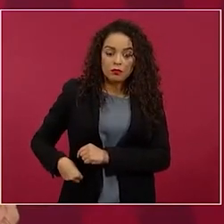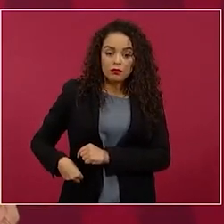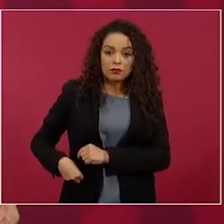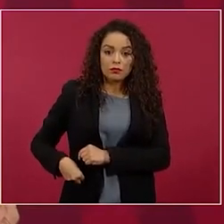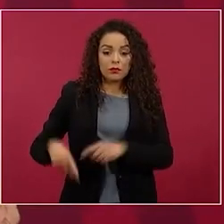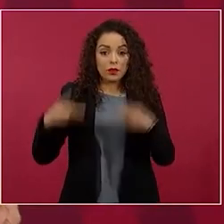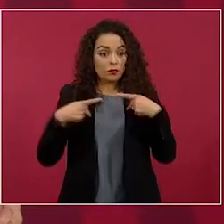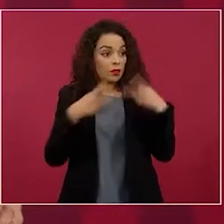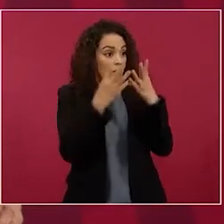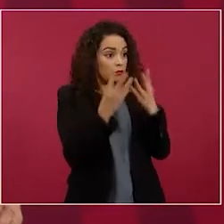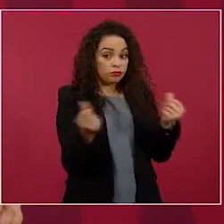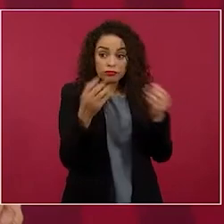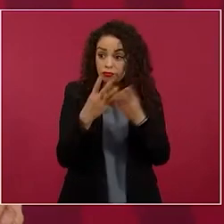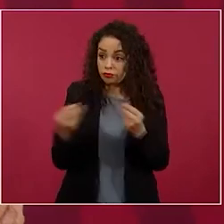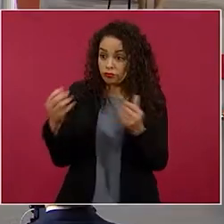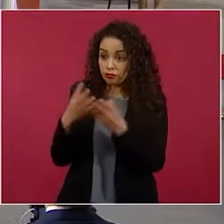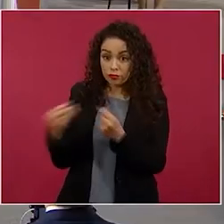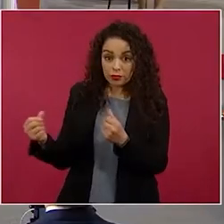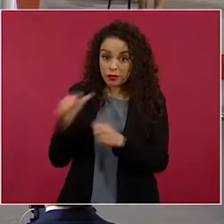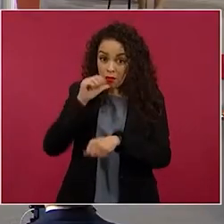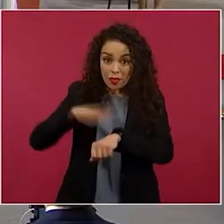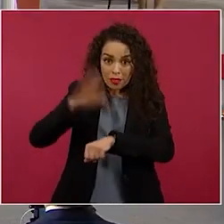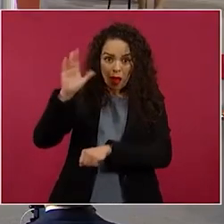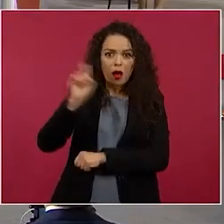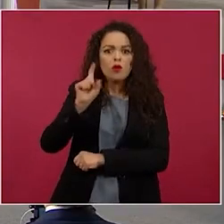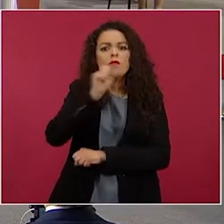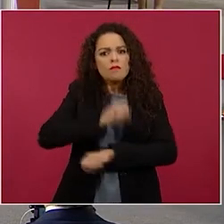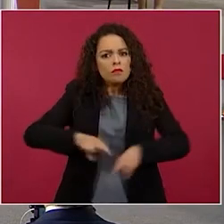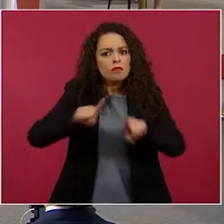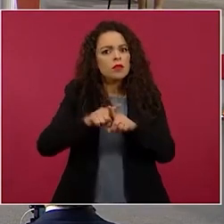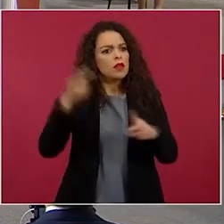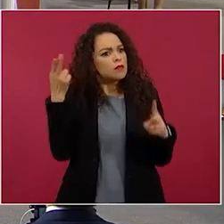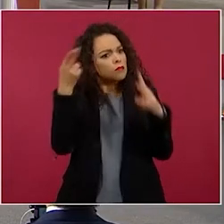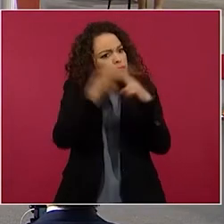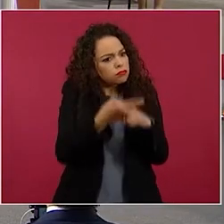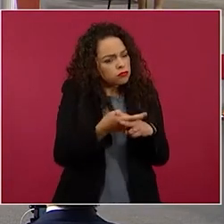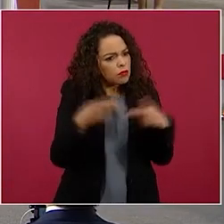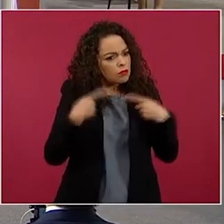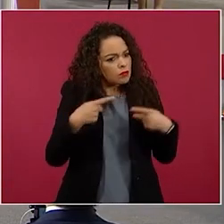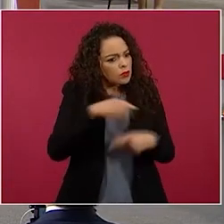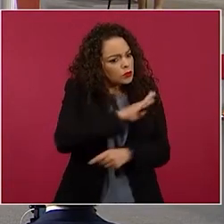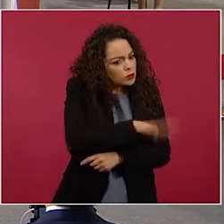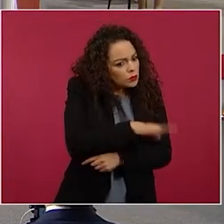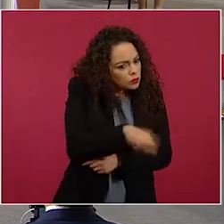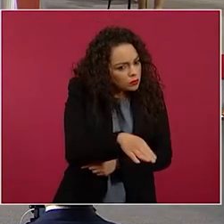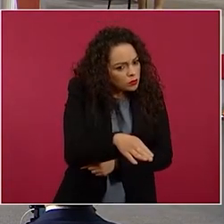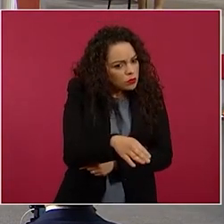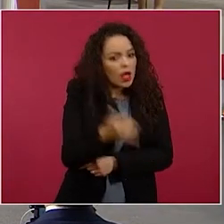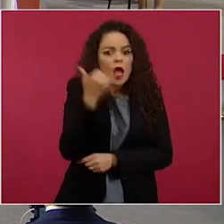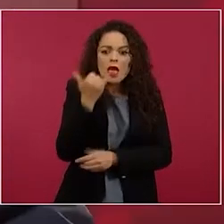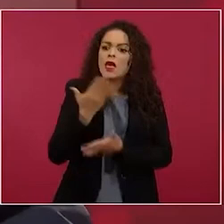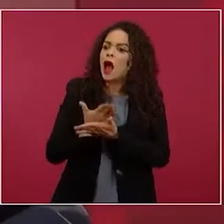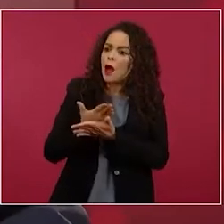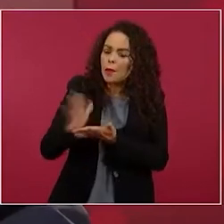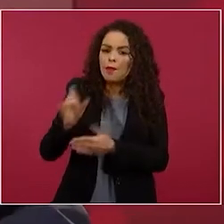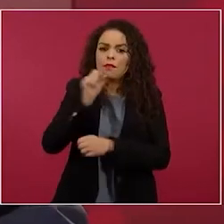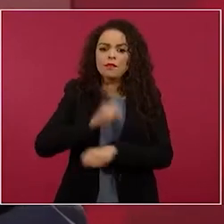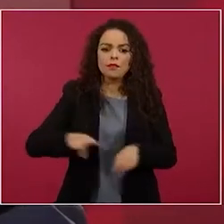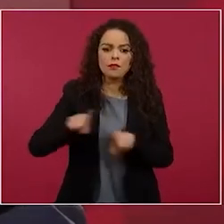y de los asesinatos sino hablaban de lo que aquí